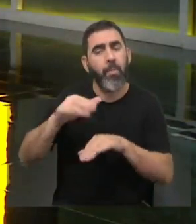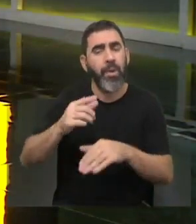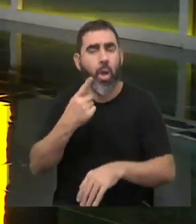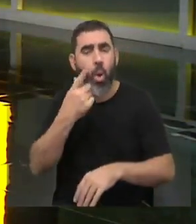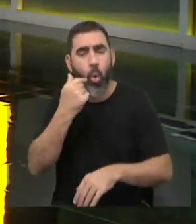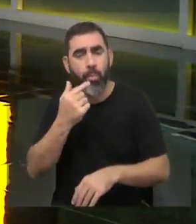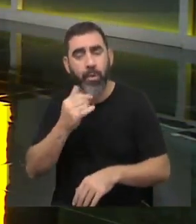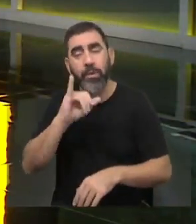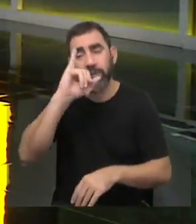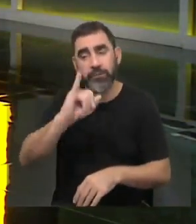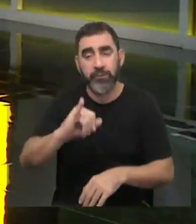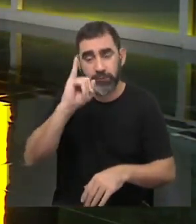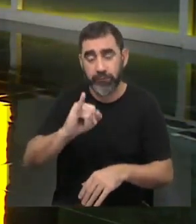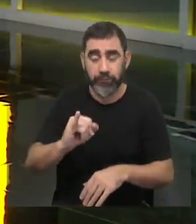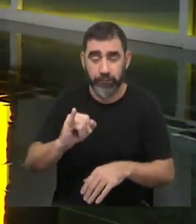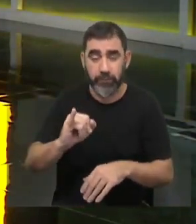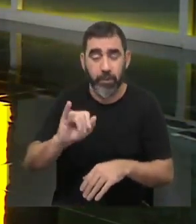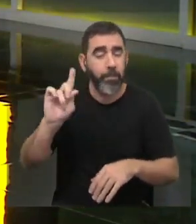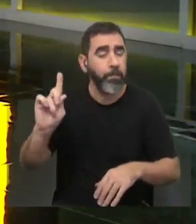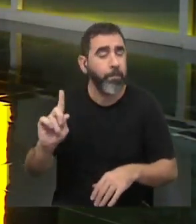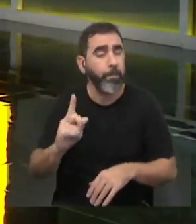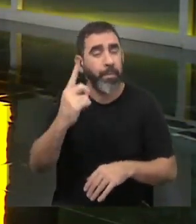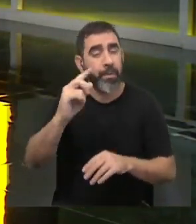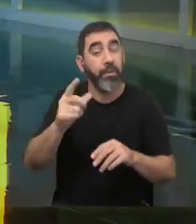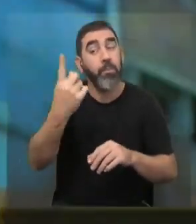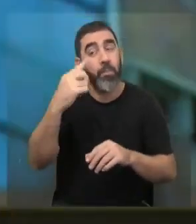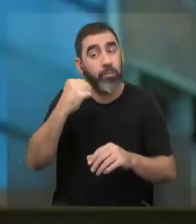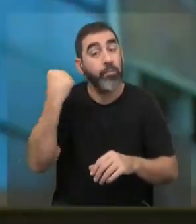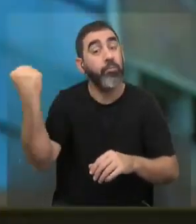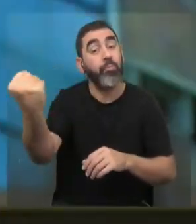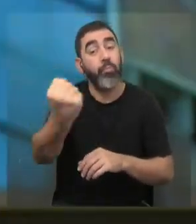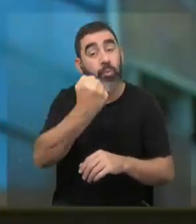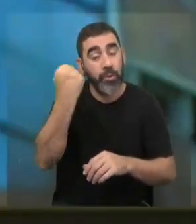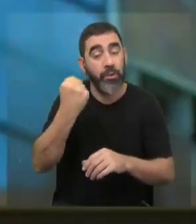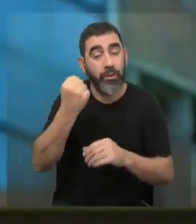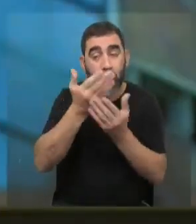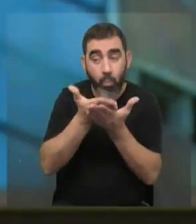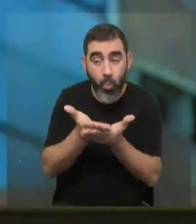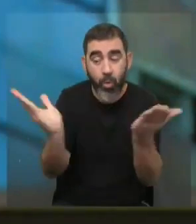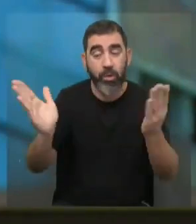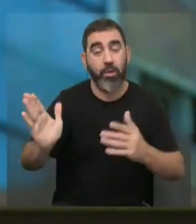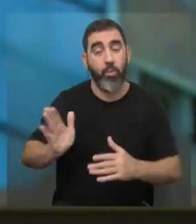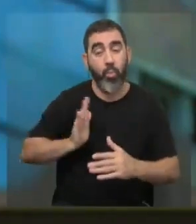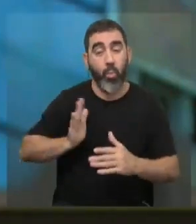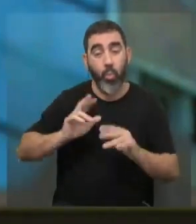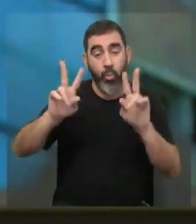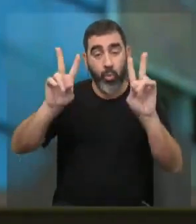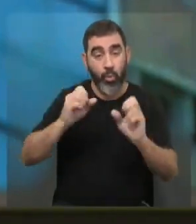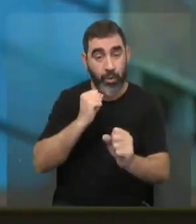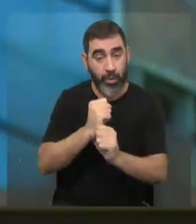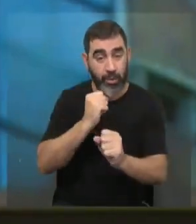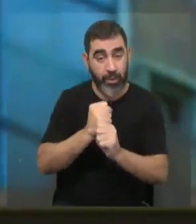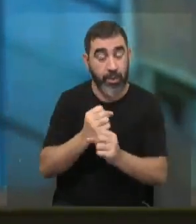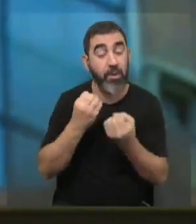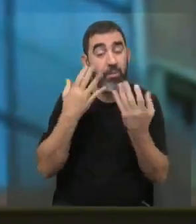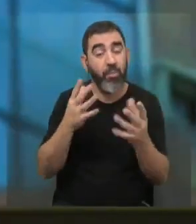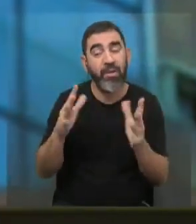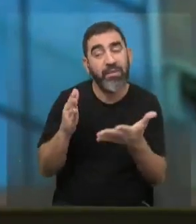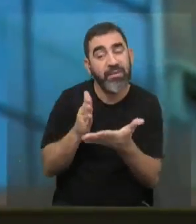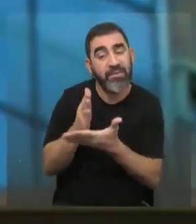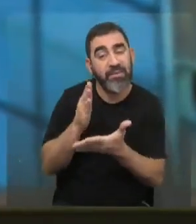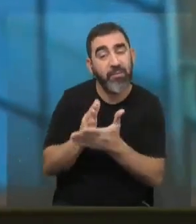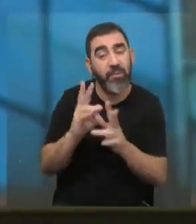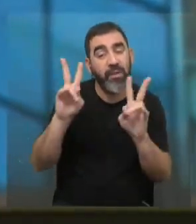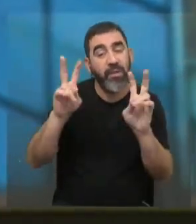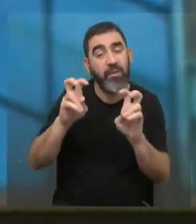correcto? Es correcto, yo creo que es una de las cosas principales y por eso es tan importante visibilizar a las mujeres en el sector, porque siempre se asocian, sobre